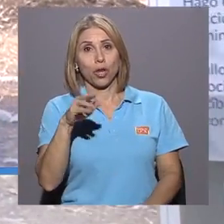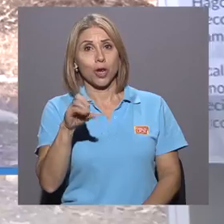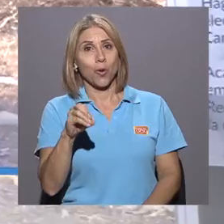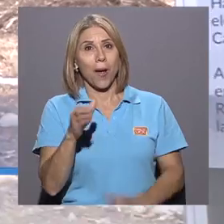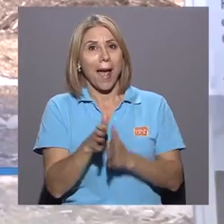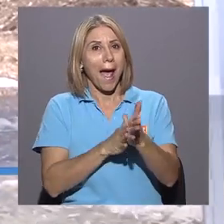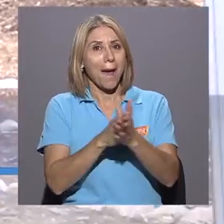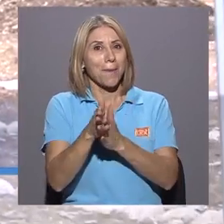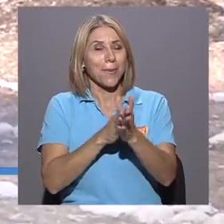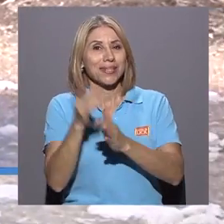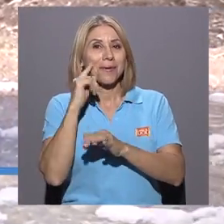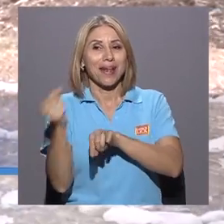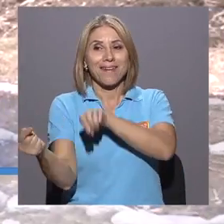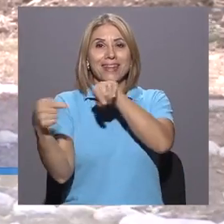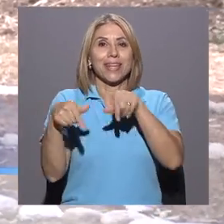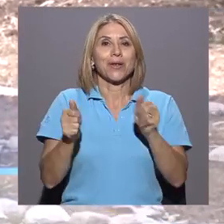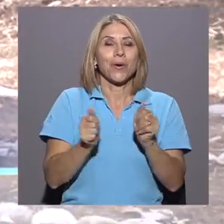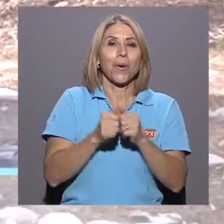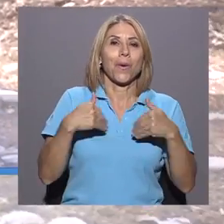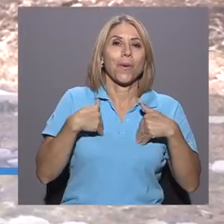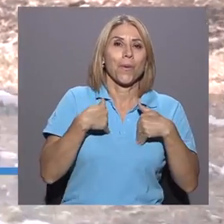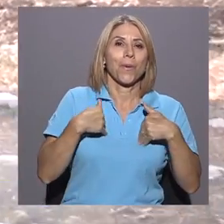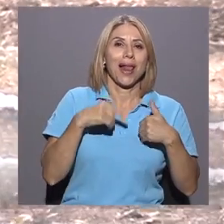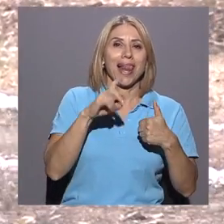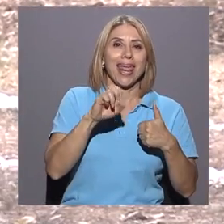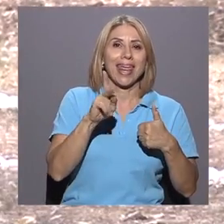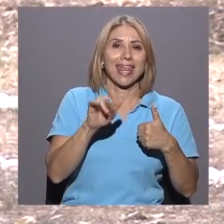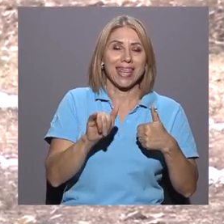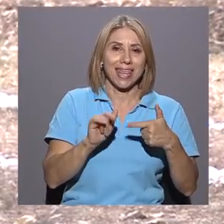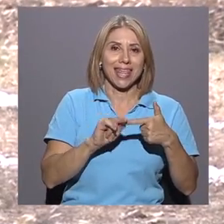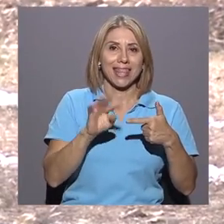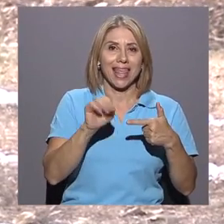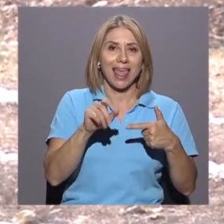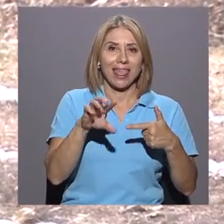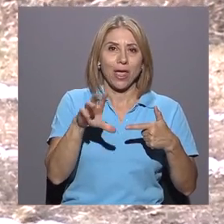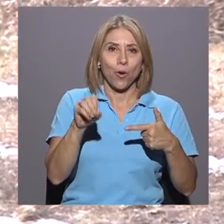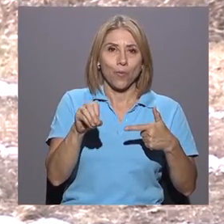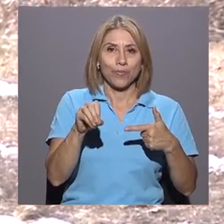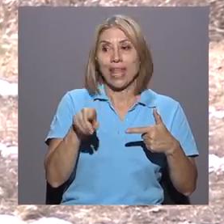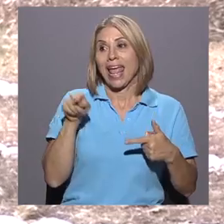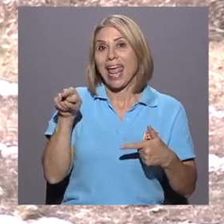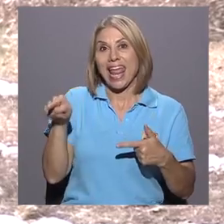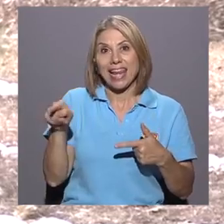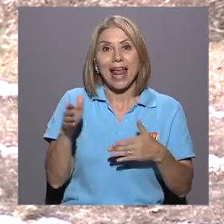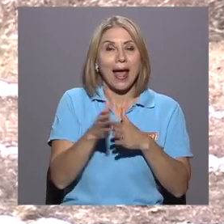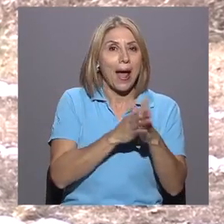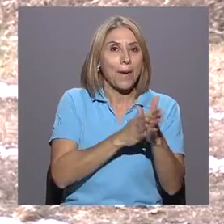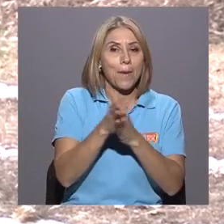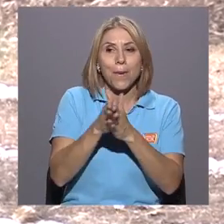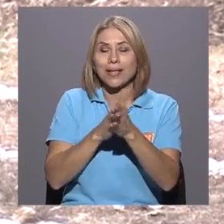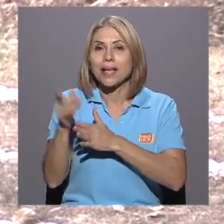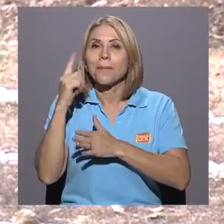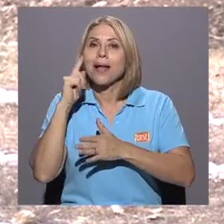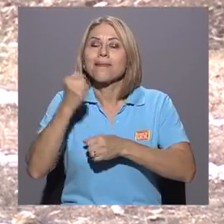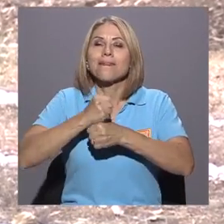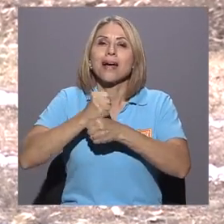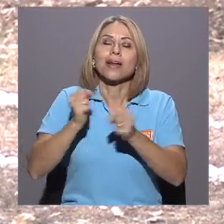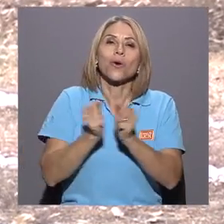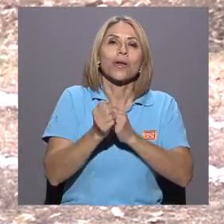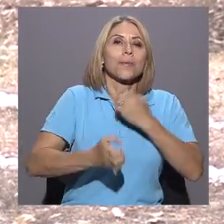campus para venir con sus mascotas, Lecky y Tadeo. Él aprovecha el recorrido para trabajar en sus emociones,